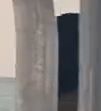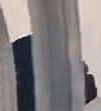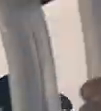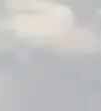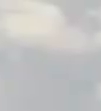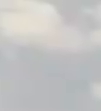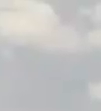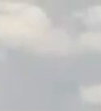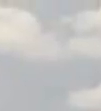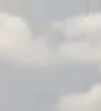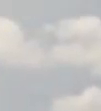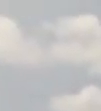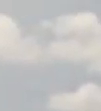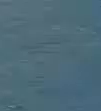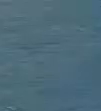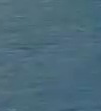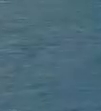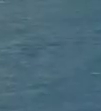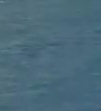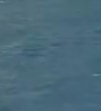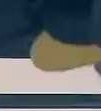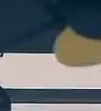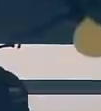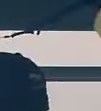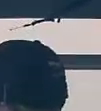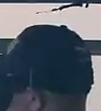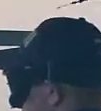Afrontamos cualquier circunstancia.